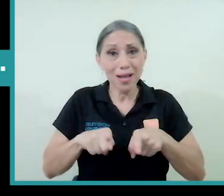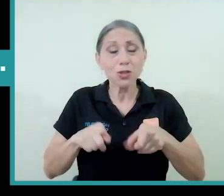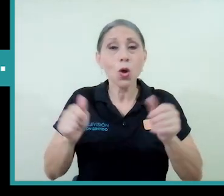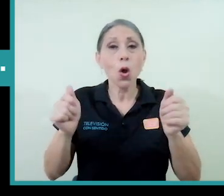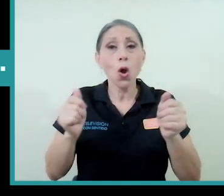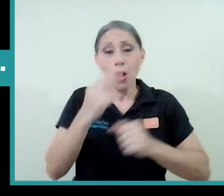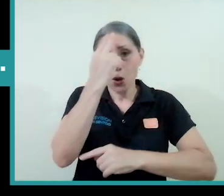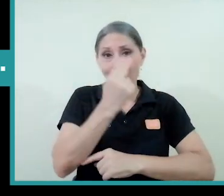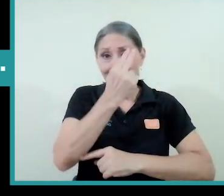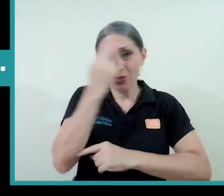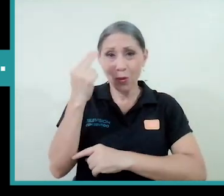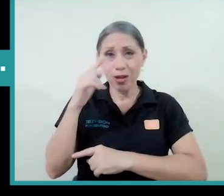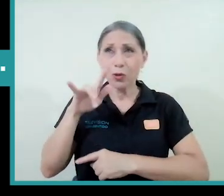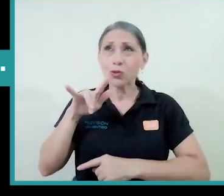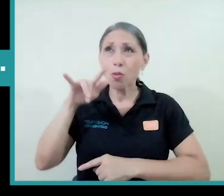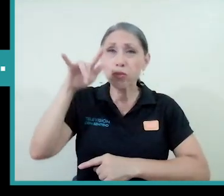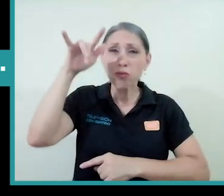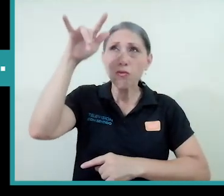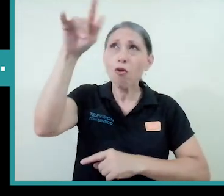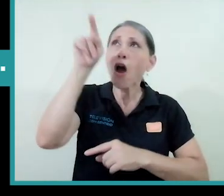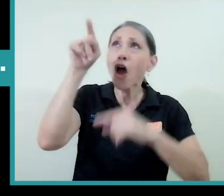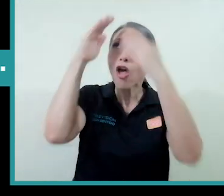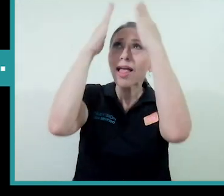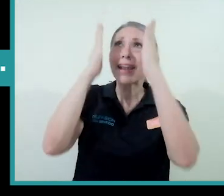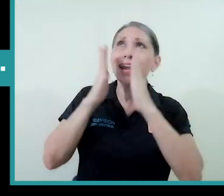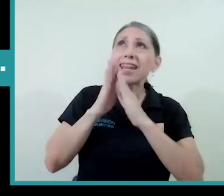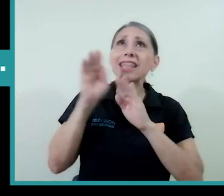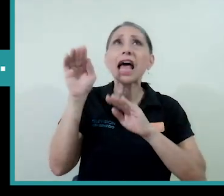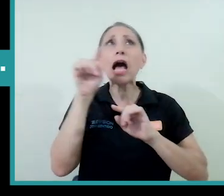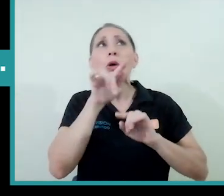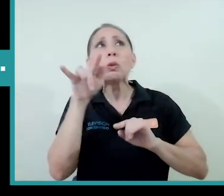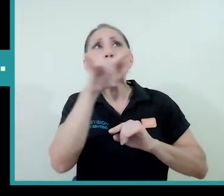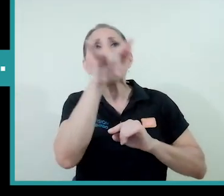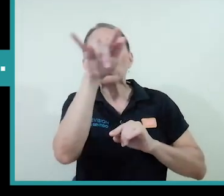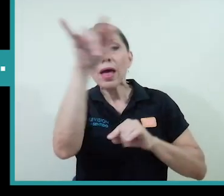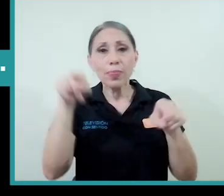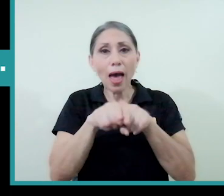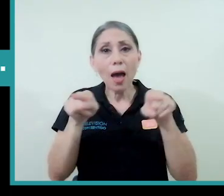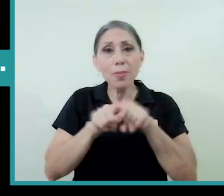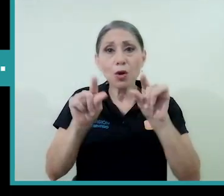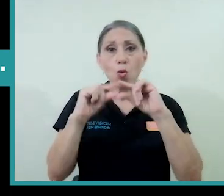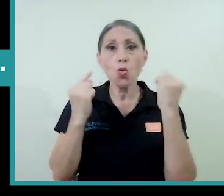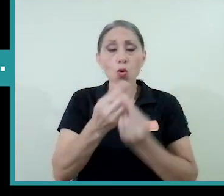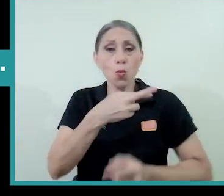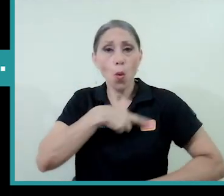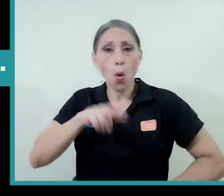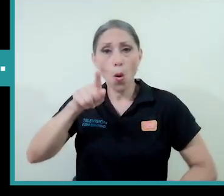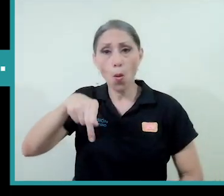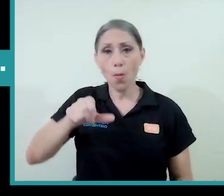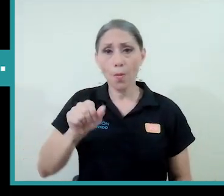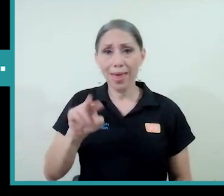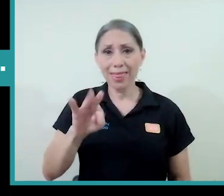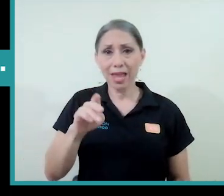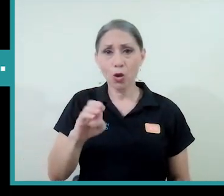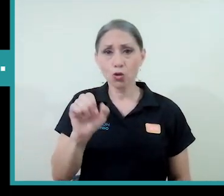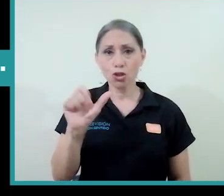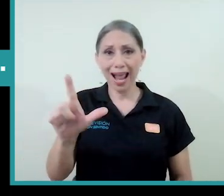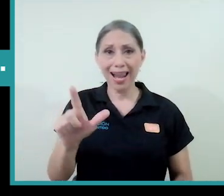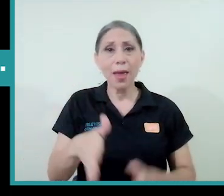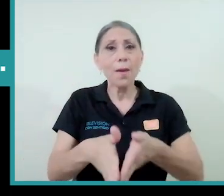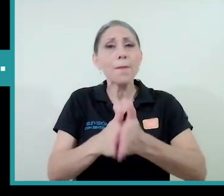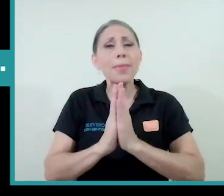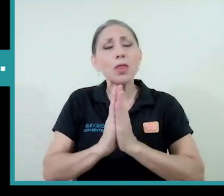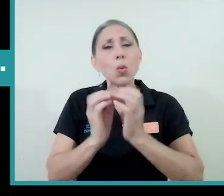católicos, un grupo pentecostal realizó una operación de oración, así lo llaman ellos, llamado las tres